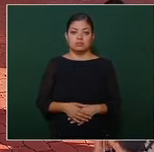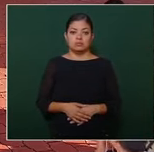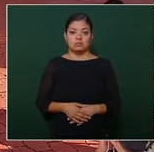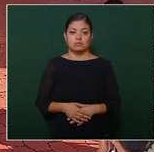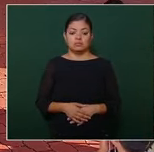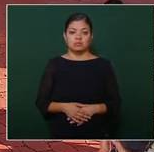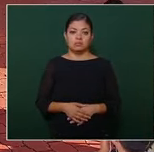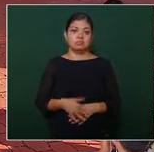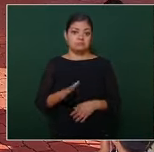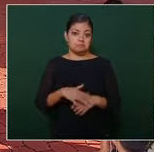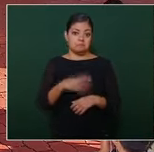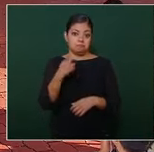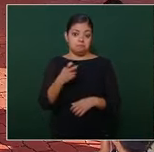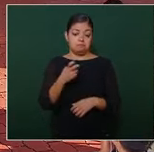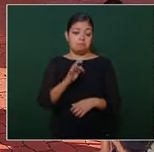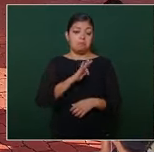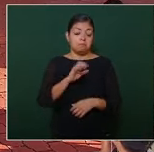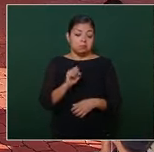puede ser que hoy